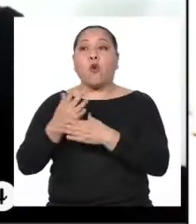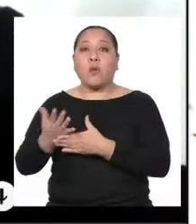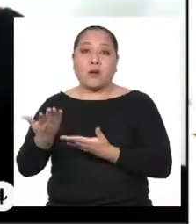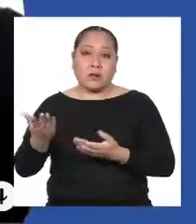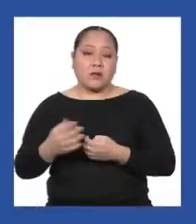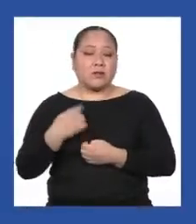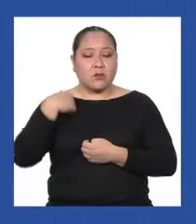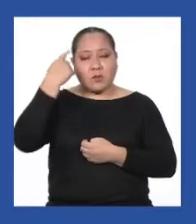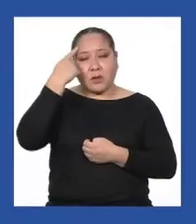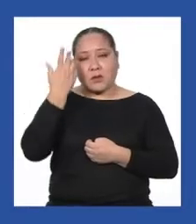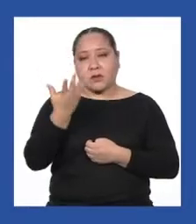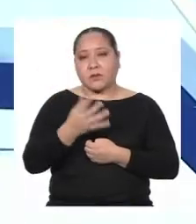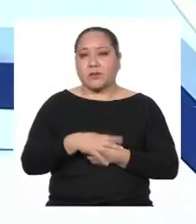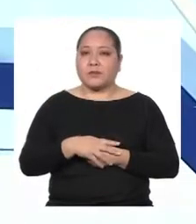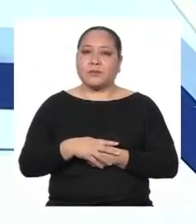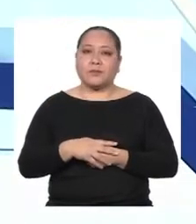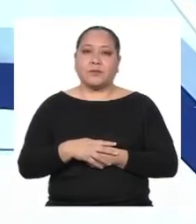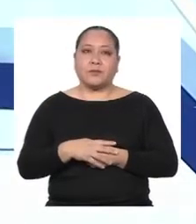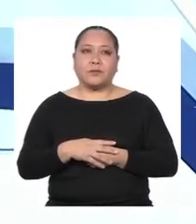lo que pienso